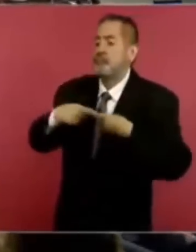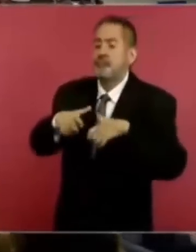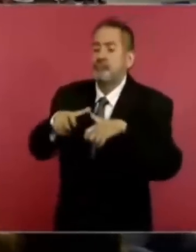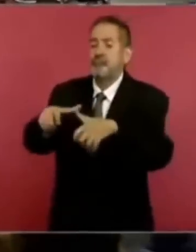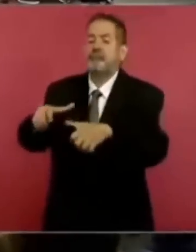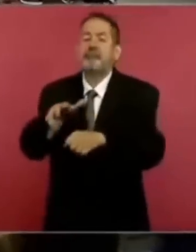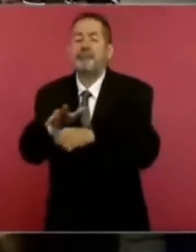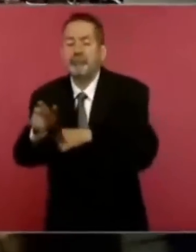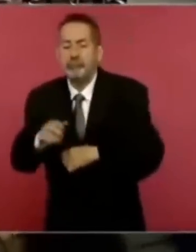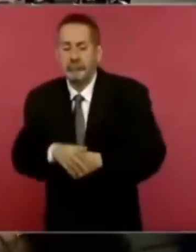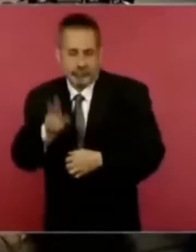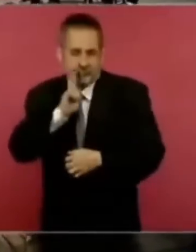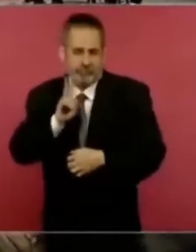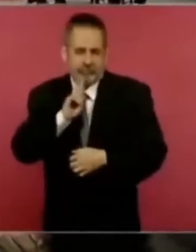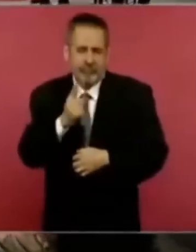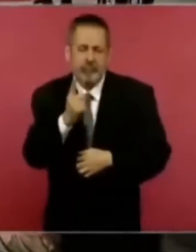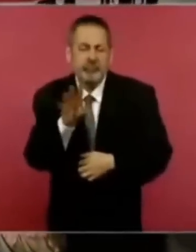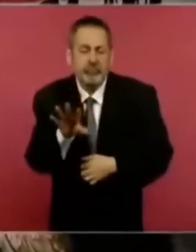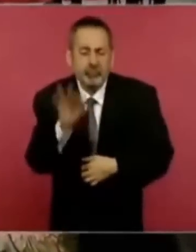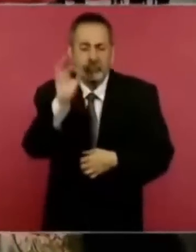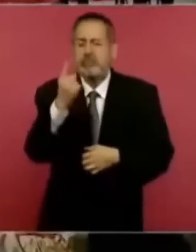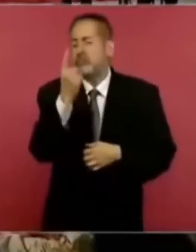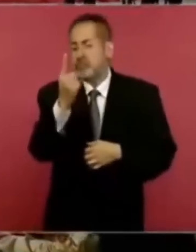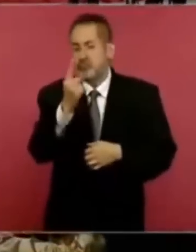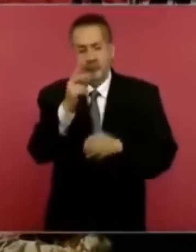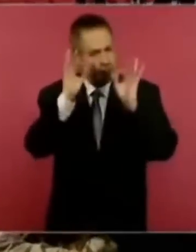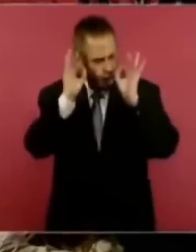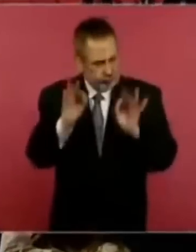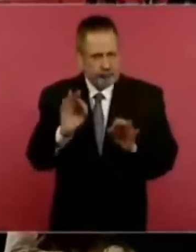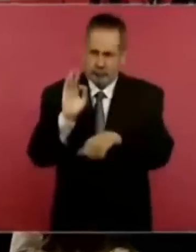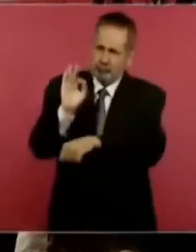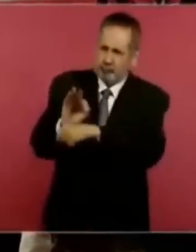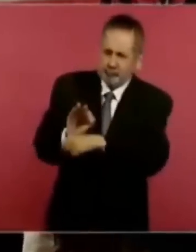A ver si me encuentran una. Una.